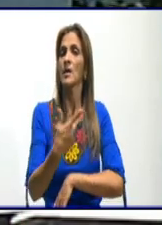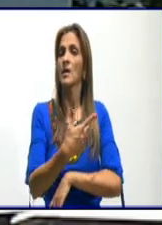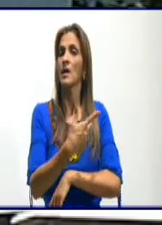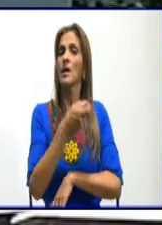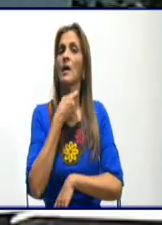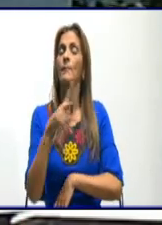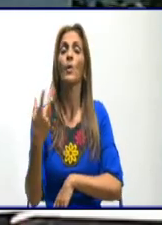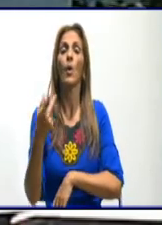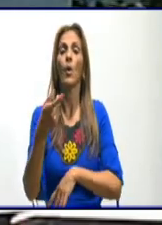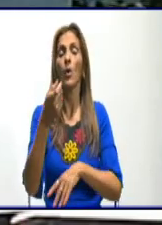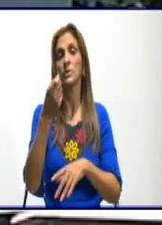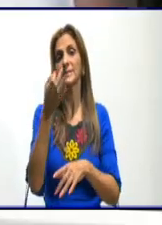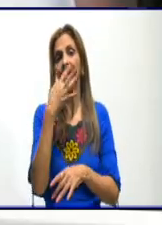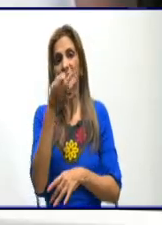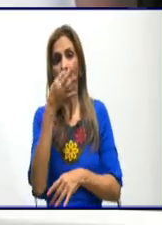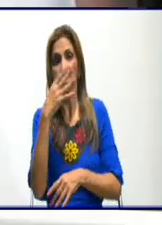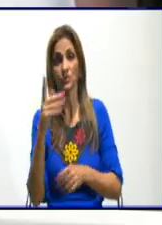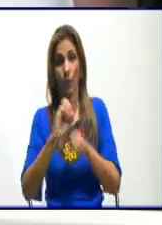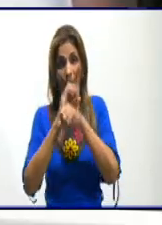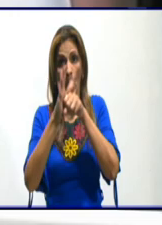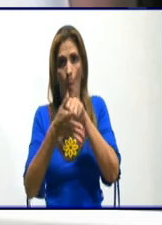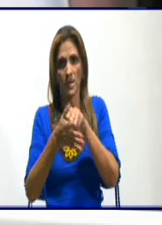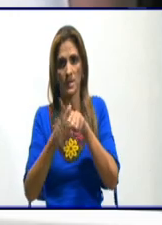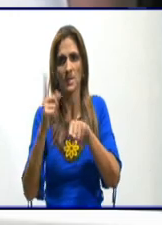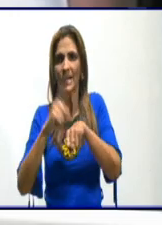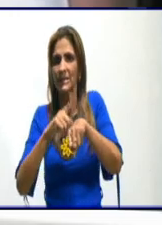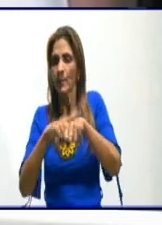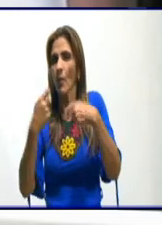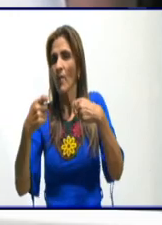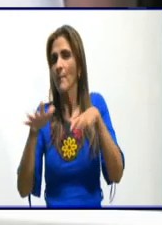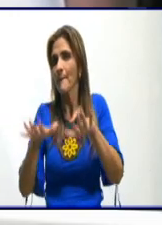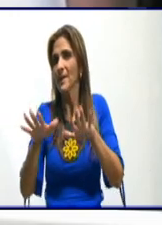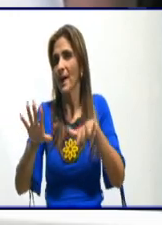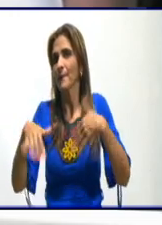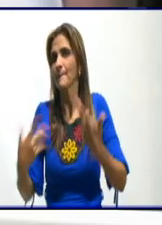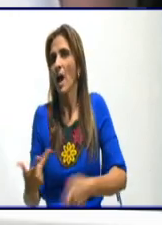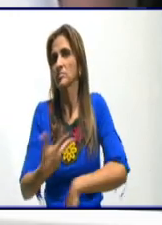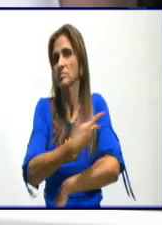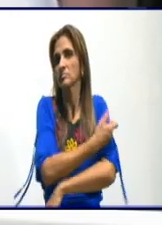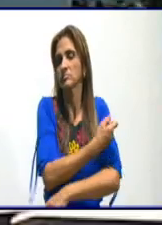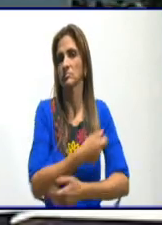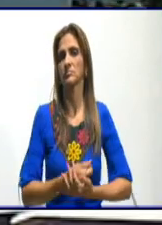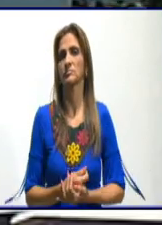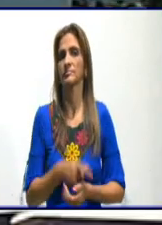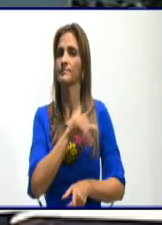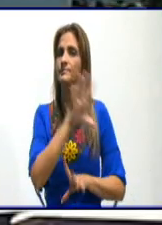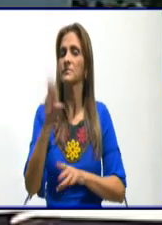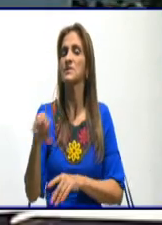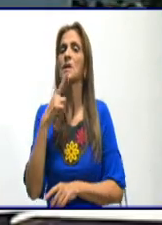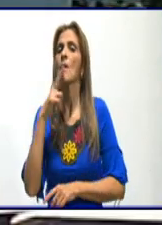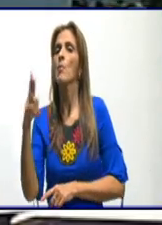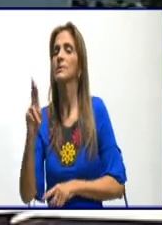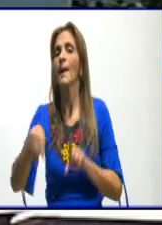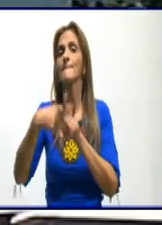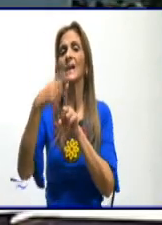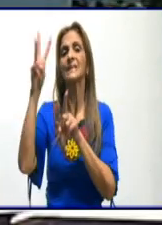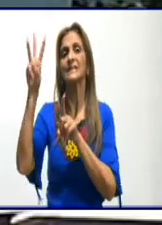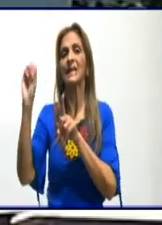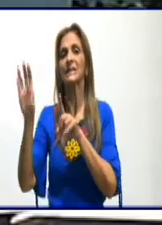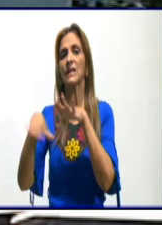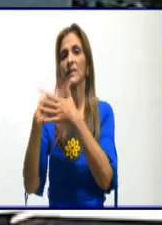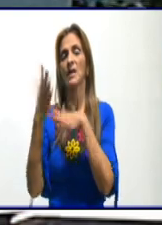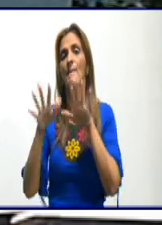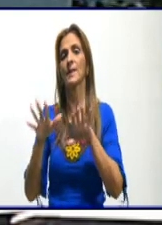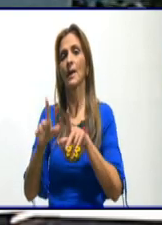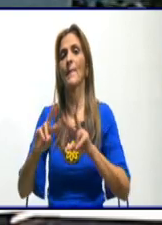o con Soberana? Más de 30 días. Más de 30 días. Muchísimas gracias, doctora, por toda la explicación que acaba